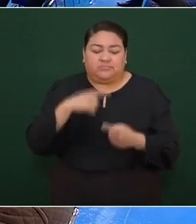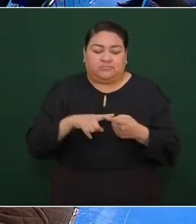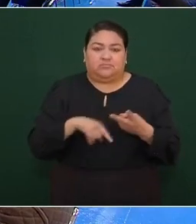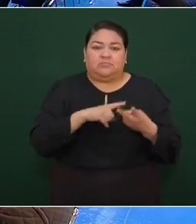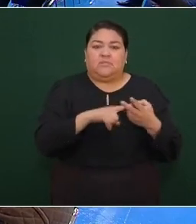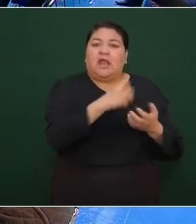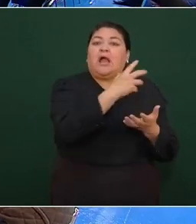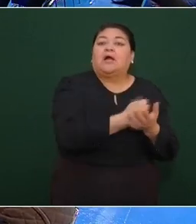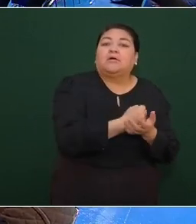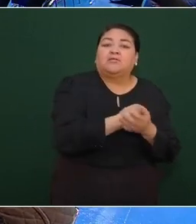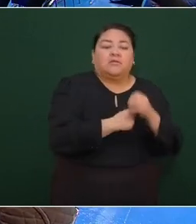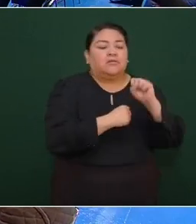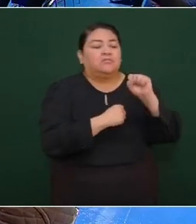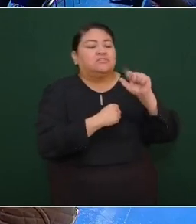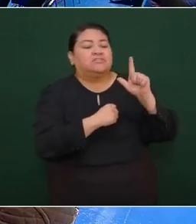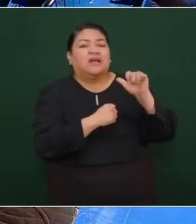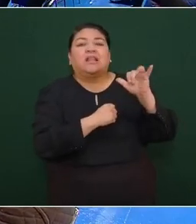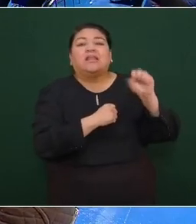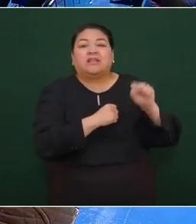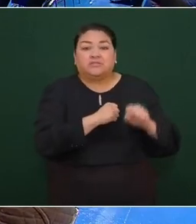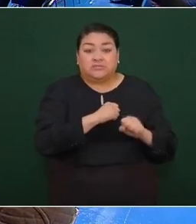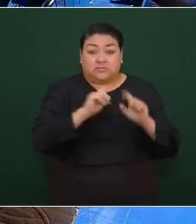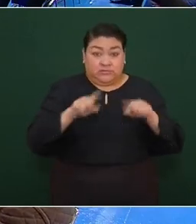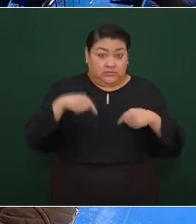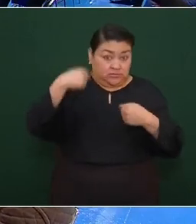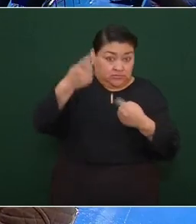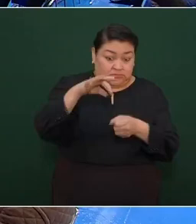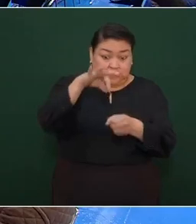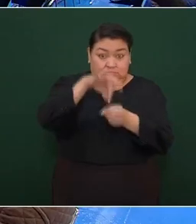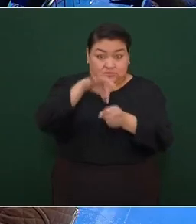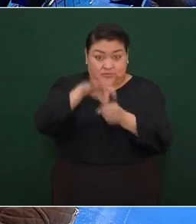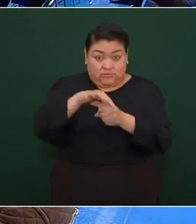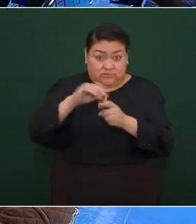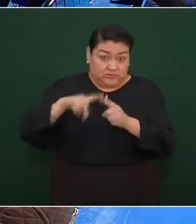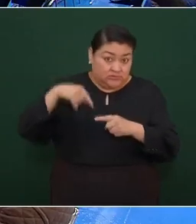se robaron la elección